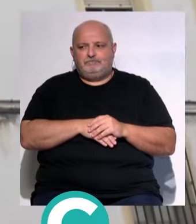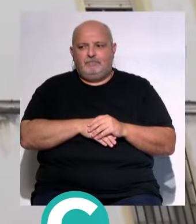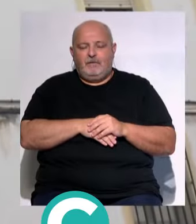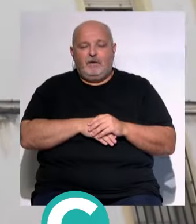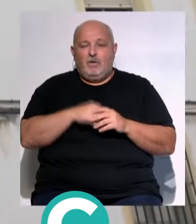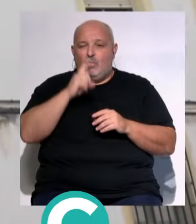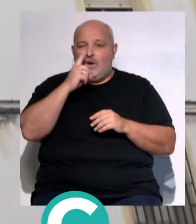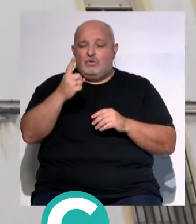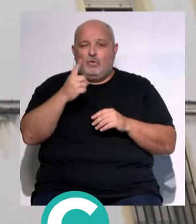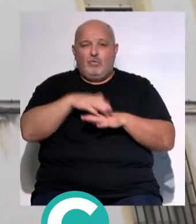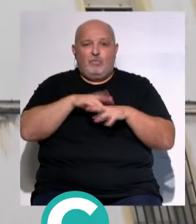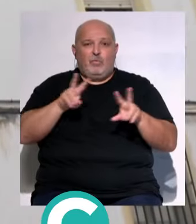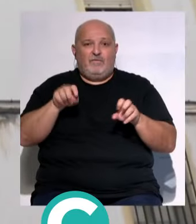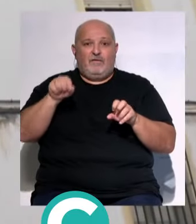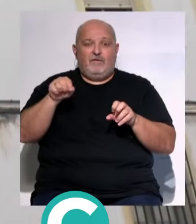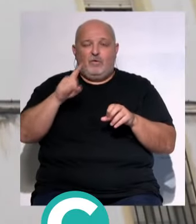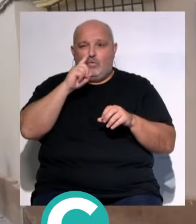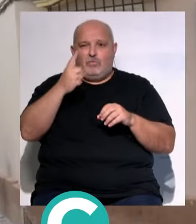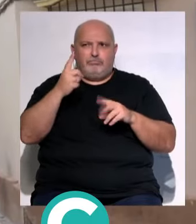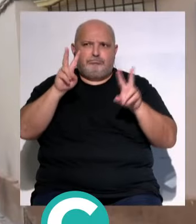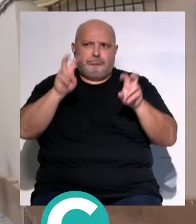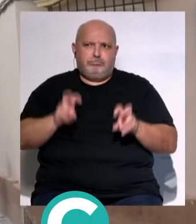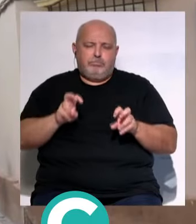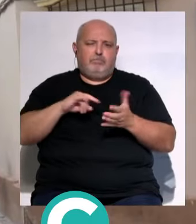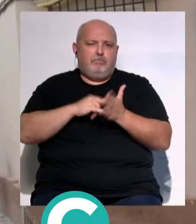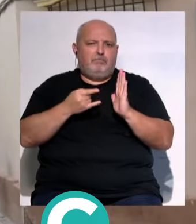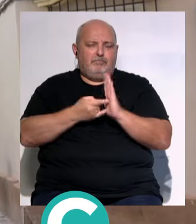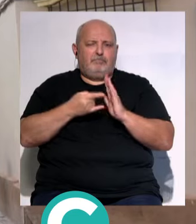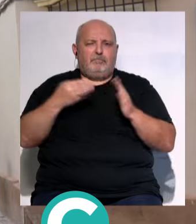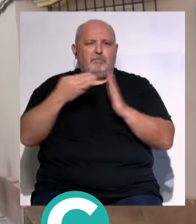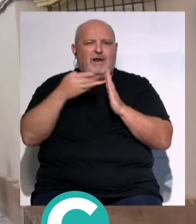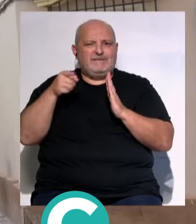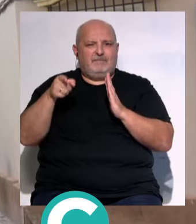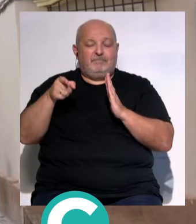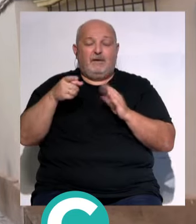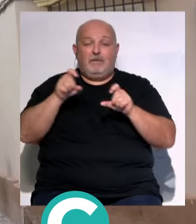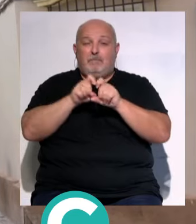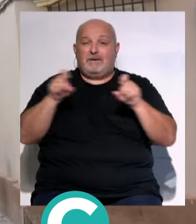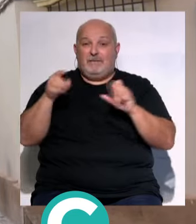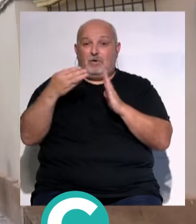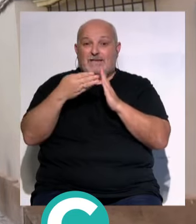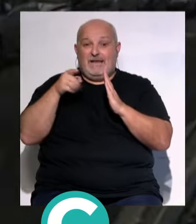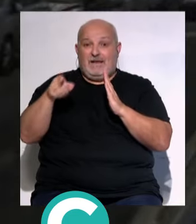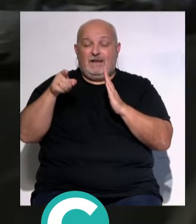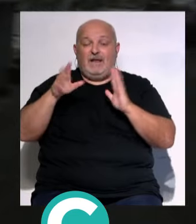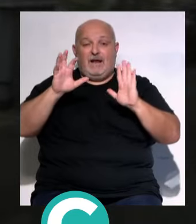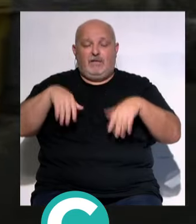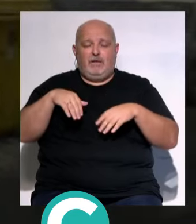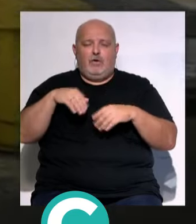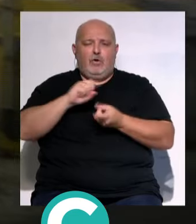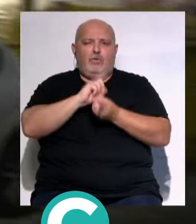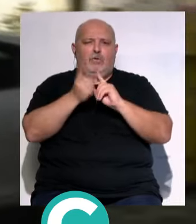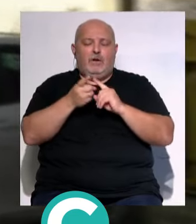Un año del nuevo gobierno municipal... ...y un año cargado de nuevos proyectos... Procasa... ...la empresa municipal de viviendas de Cádiz... ...ha